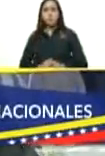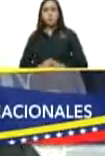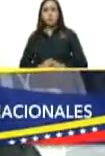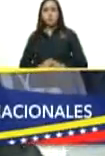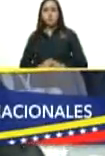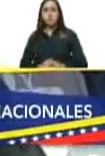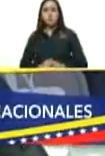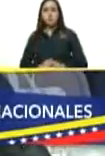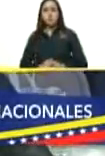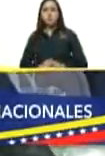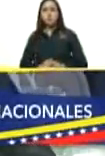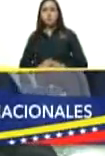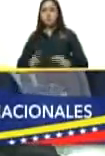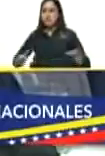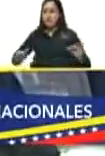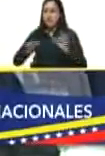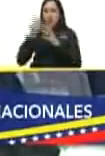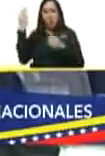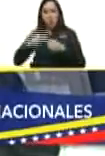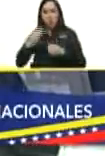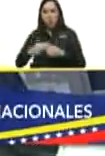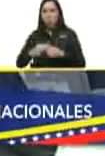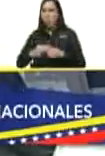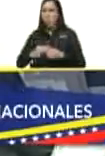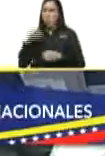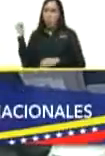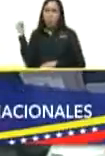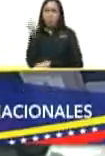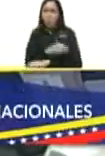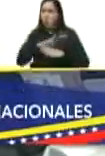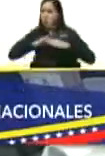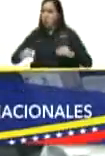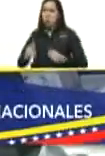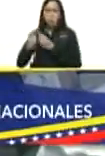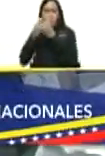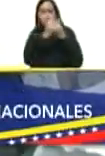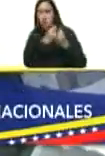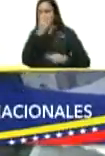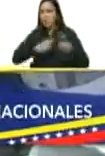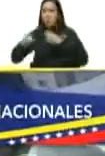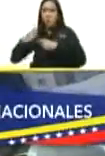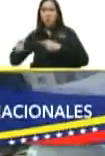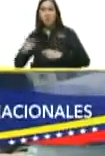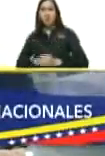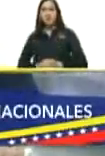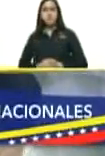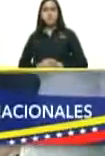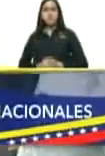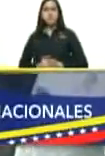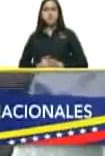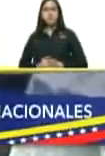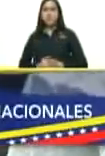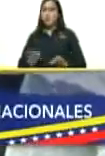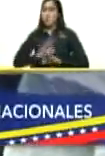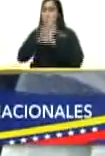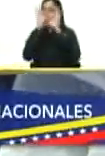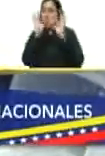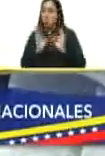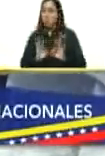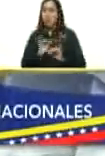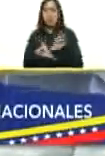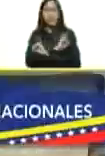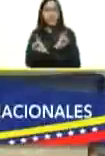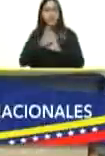que mató las fuerzas productivas del país bueno ese modelo se